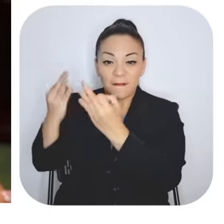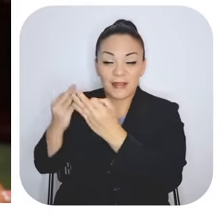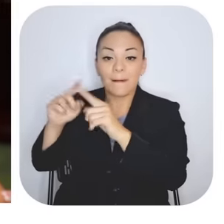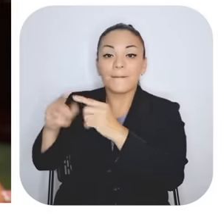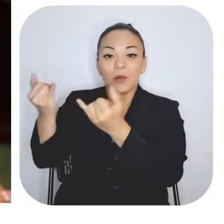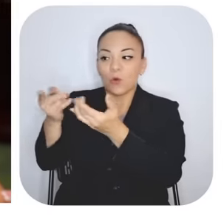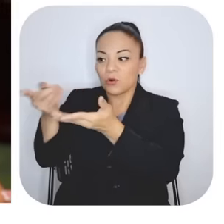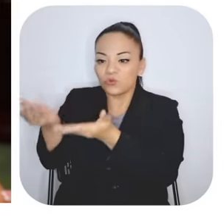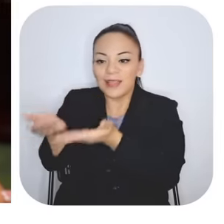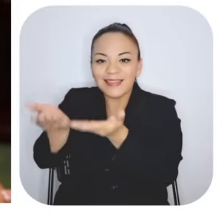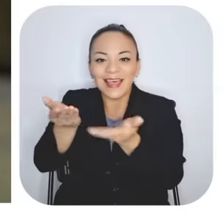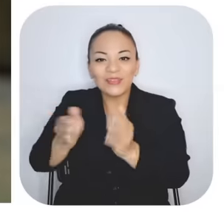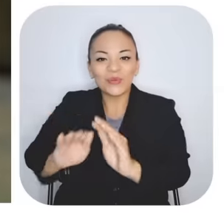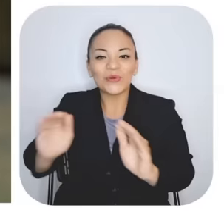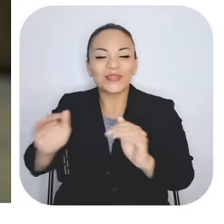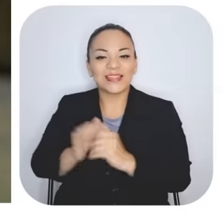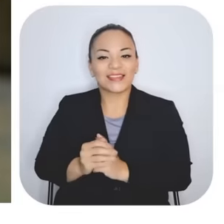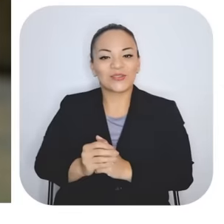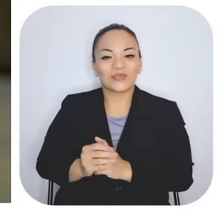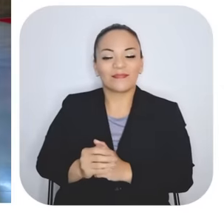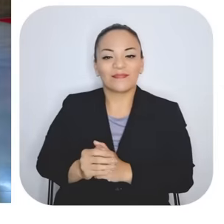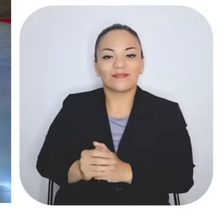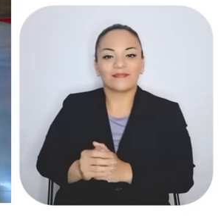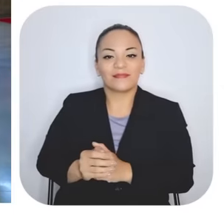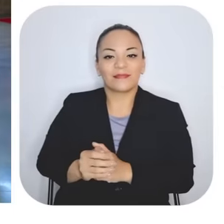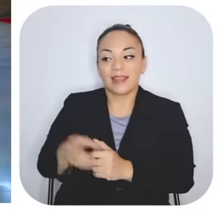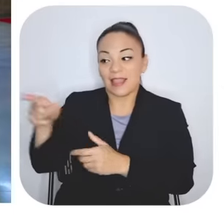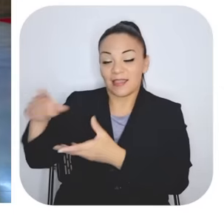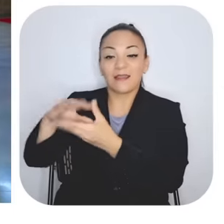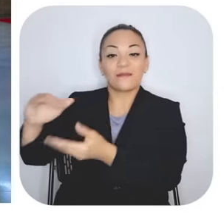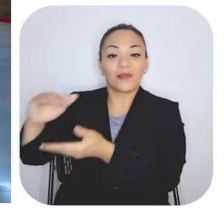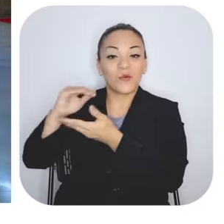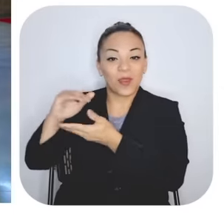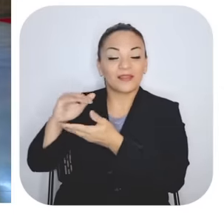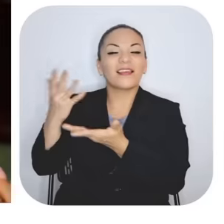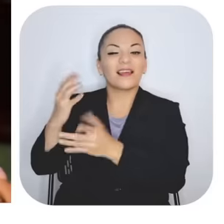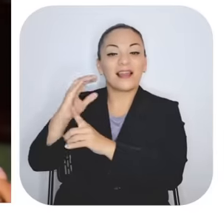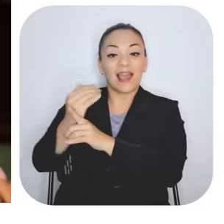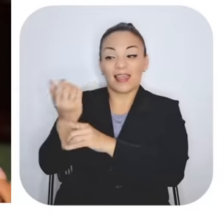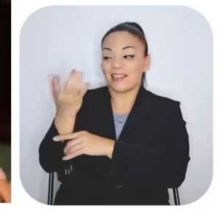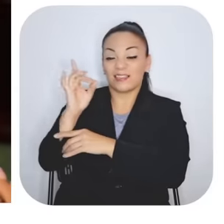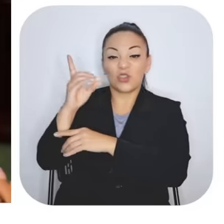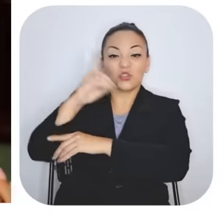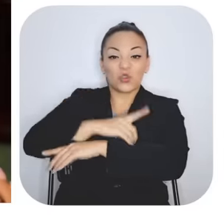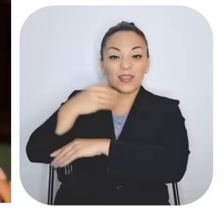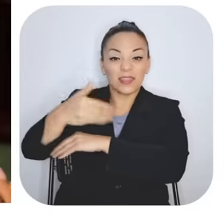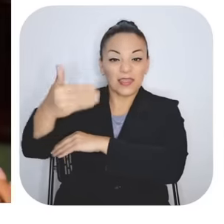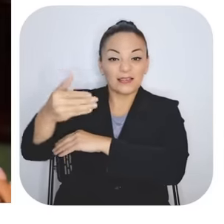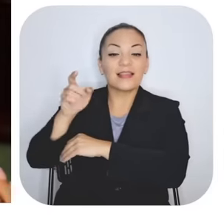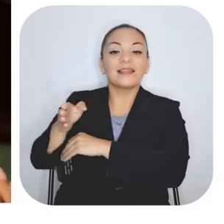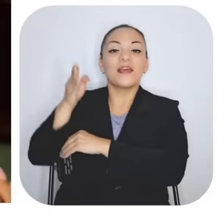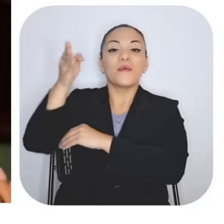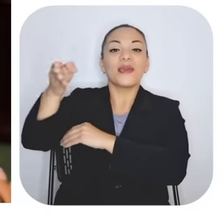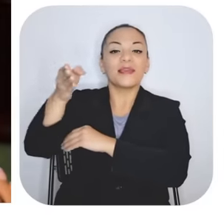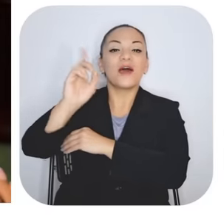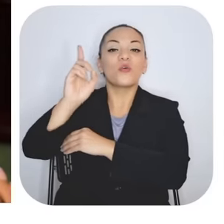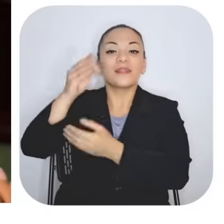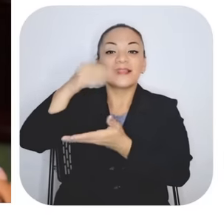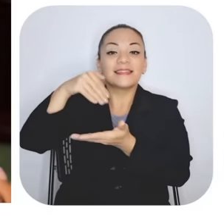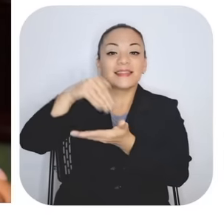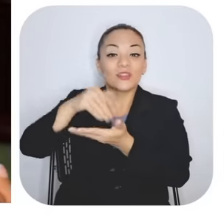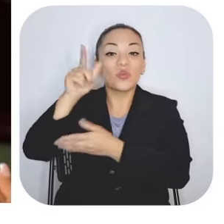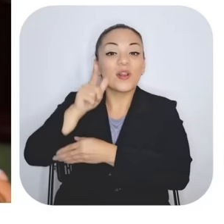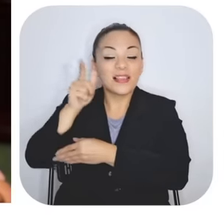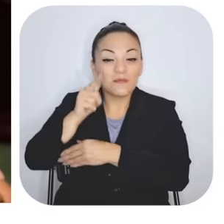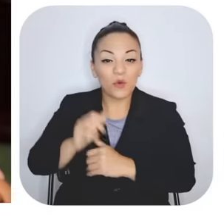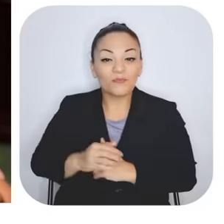que le está devolviendo a los niños. Y ella cada, me estaba contando, cada 18 días tiene que ir al centro de Limón,